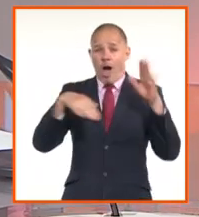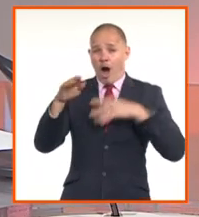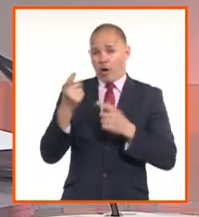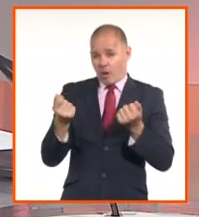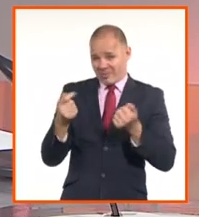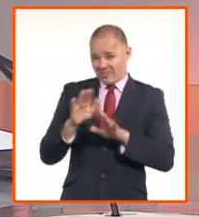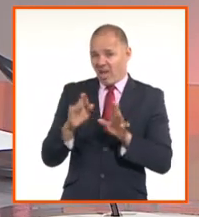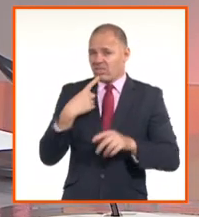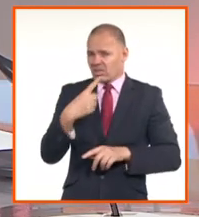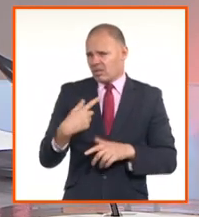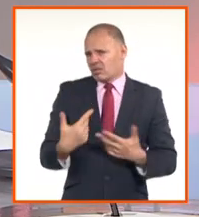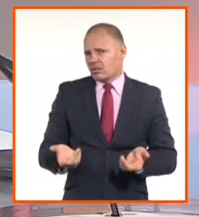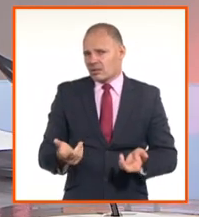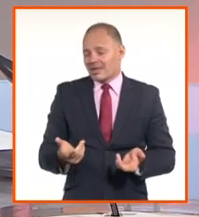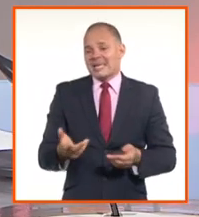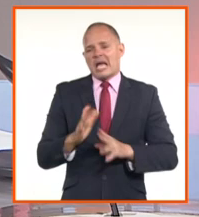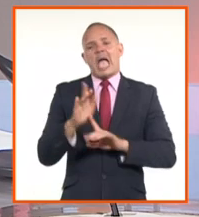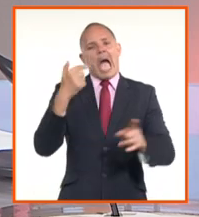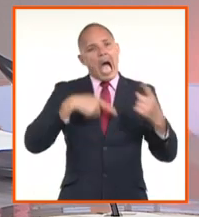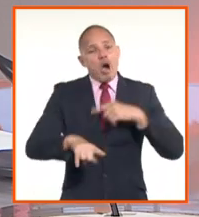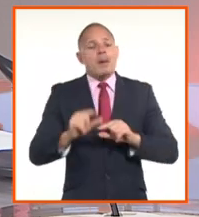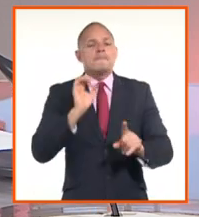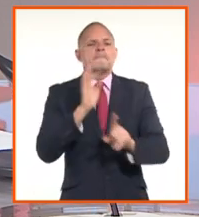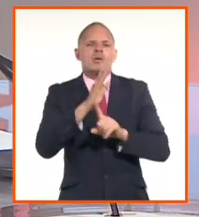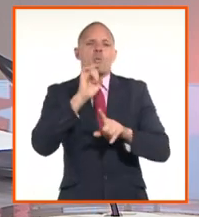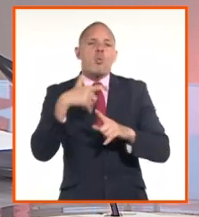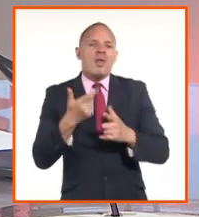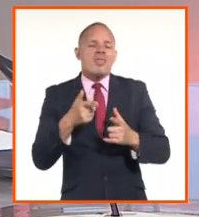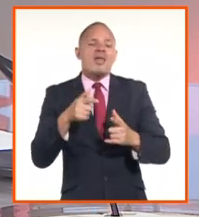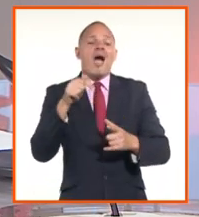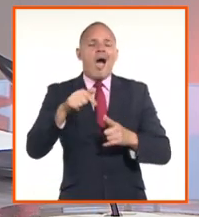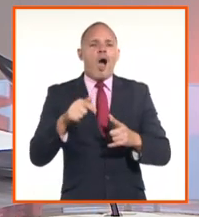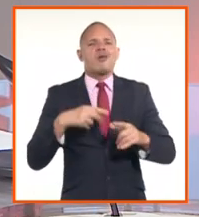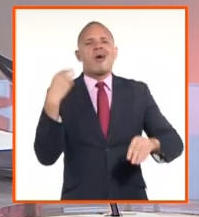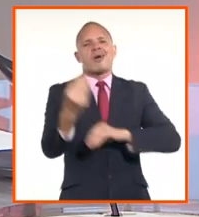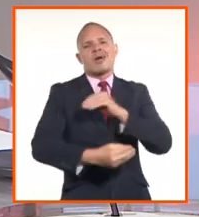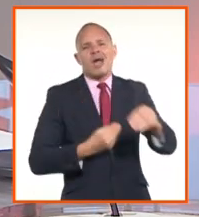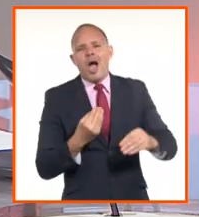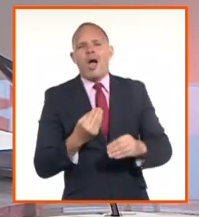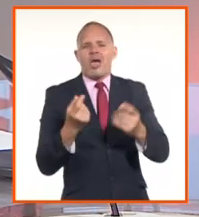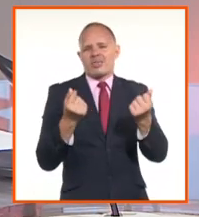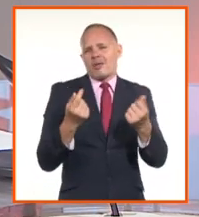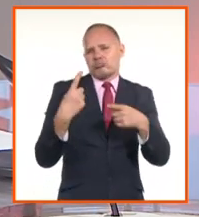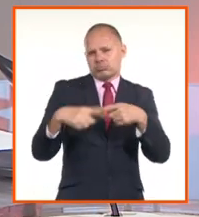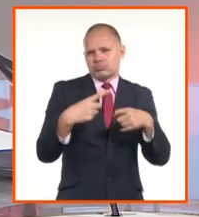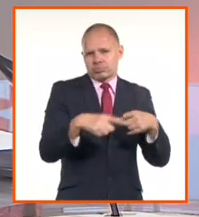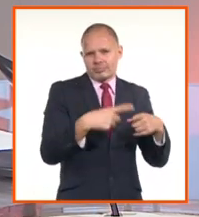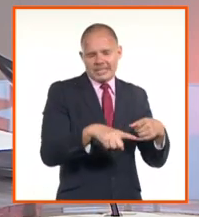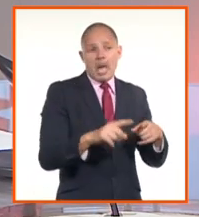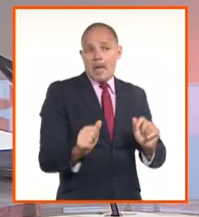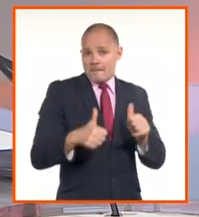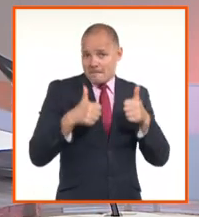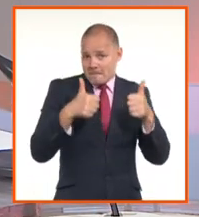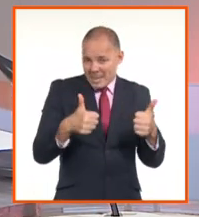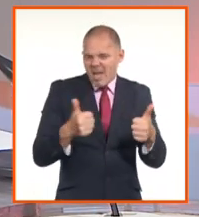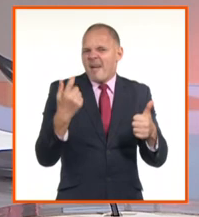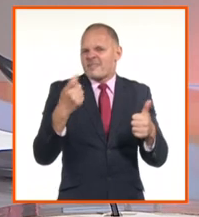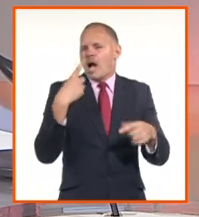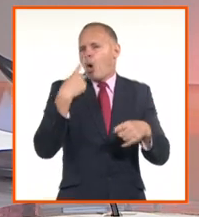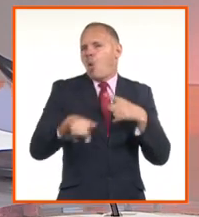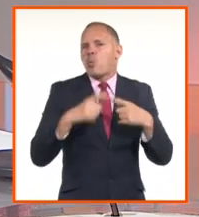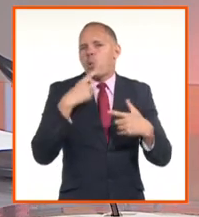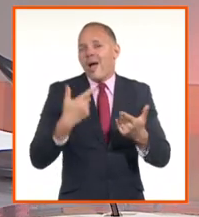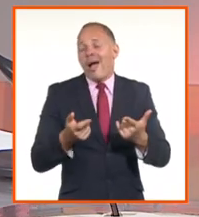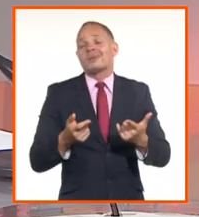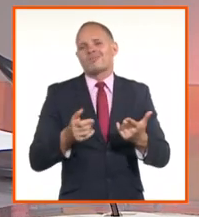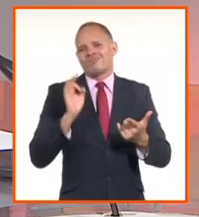implementar este mercado cambiar. Tienen que haber, como él explicó, fundamentos en los cuales tenemos que trabajar para lograr realmente